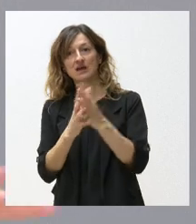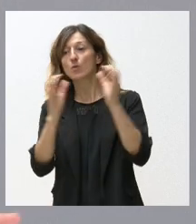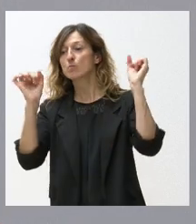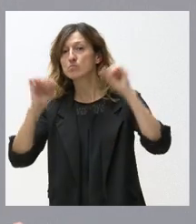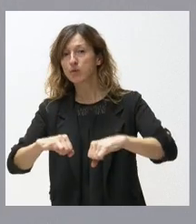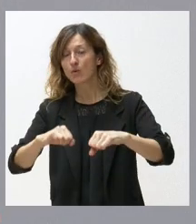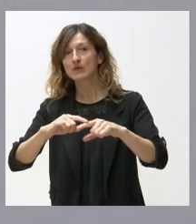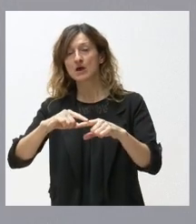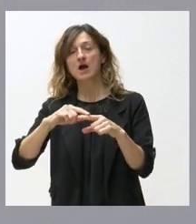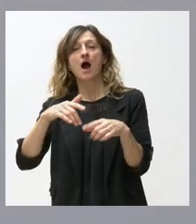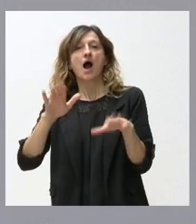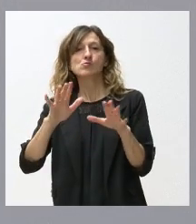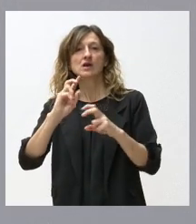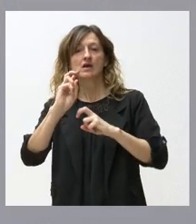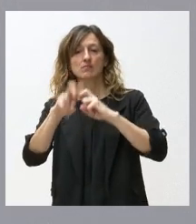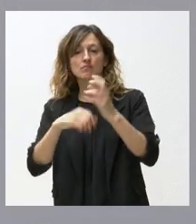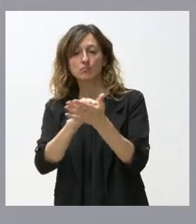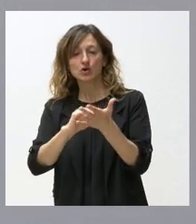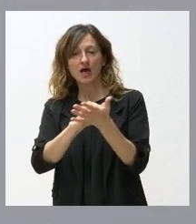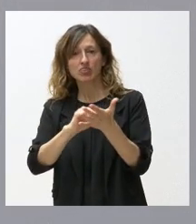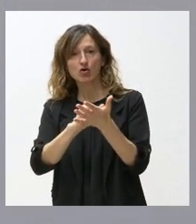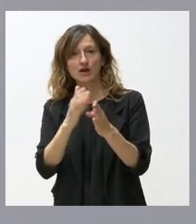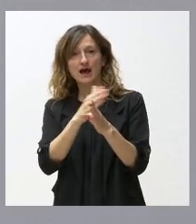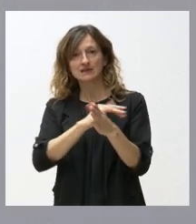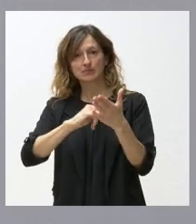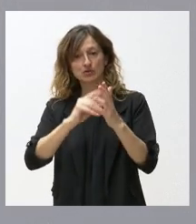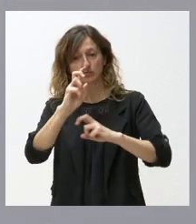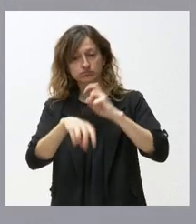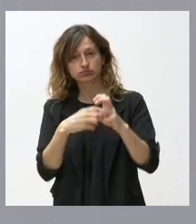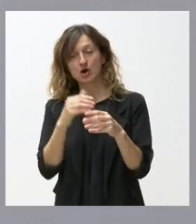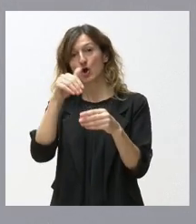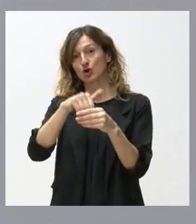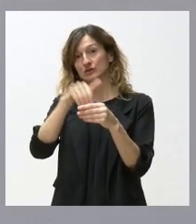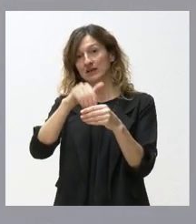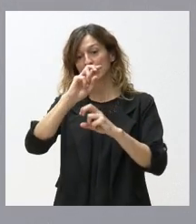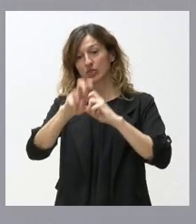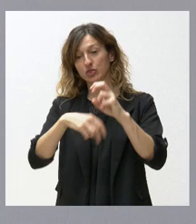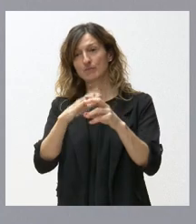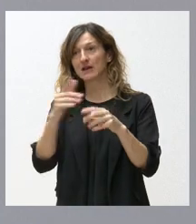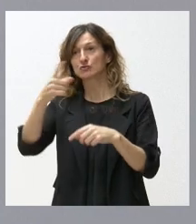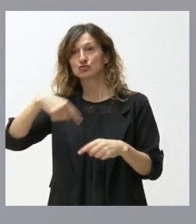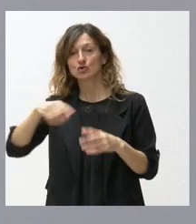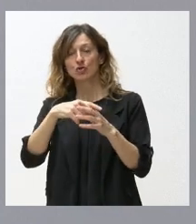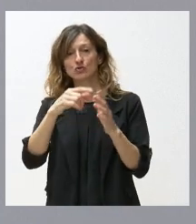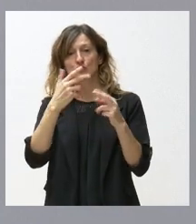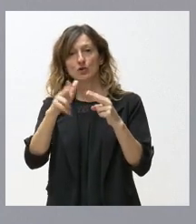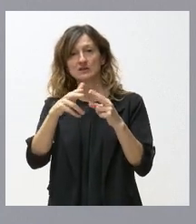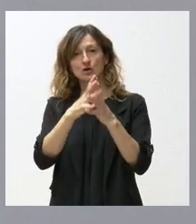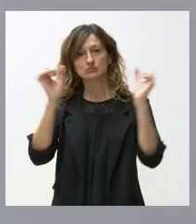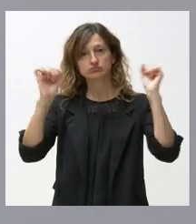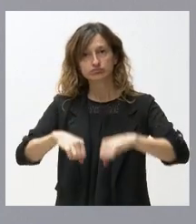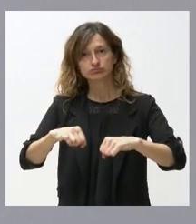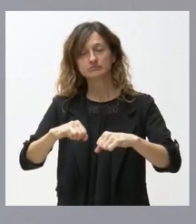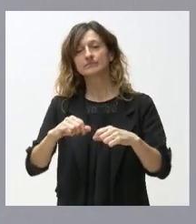incluso modificando lo que es el borrador inicial del anteproyecto, el contenido del mismo para alcanzar un gran acuerdo con las fuerzas políticas, para